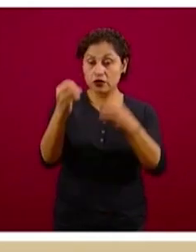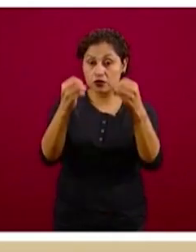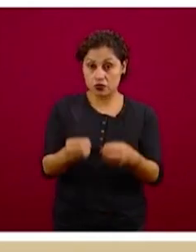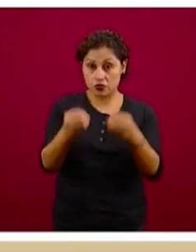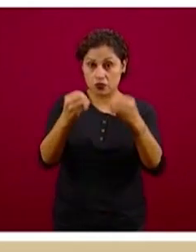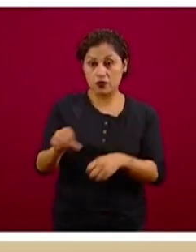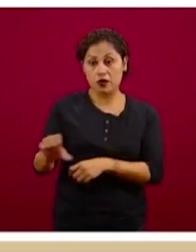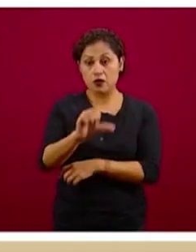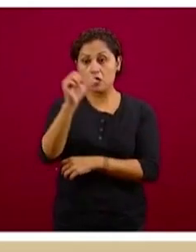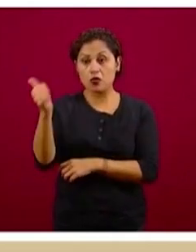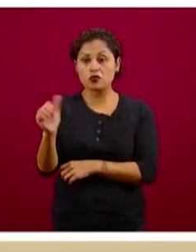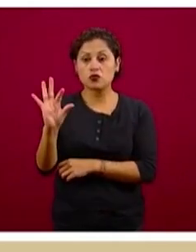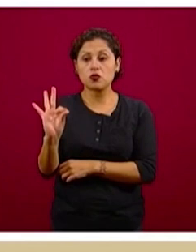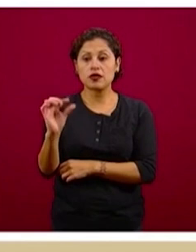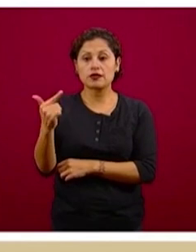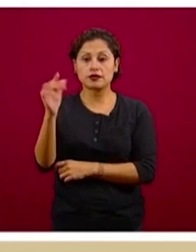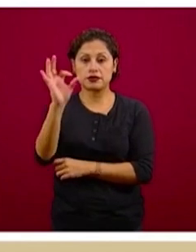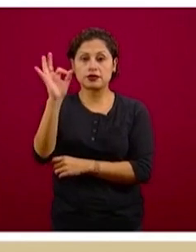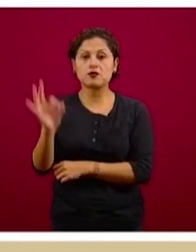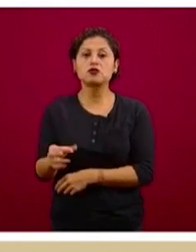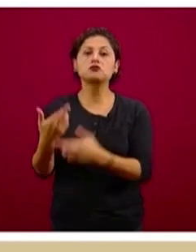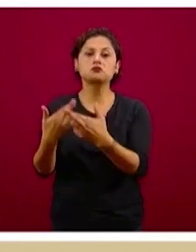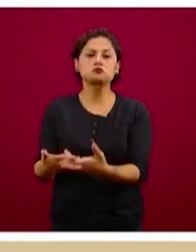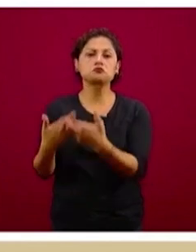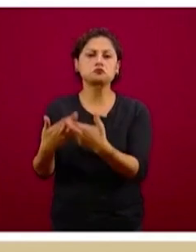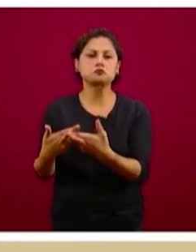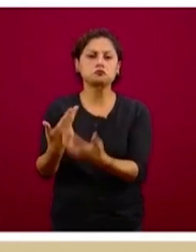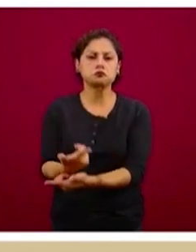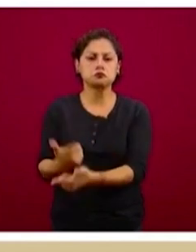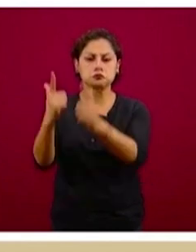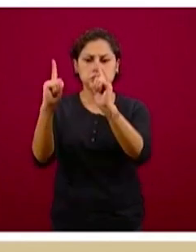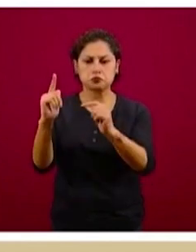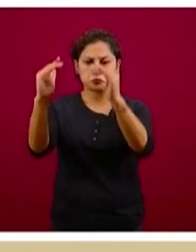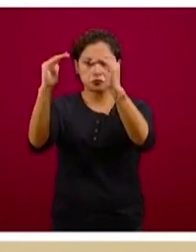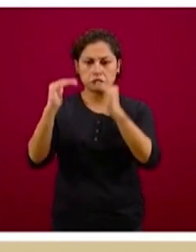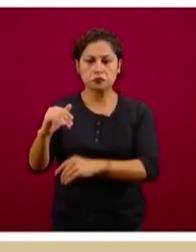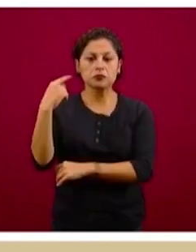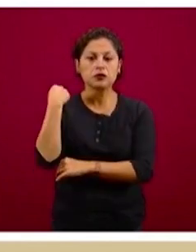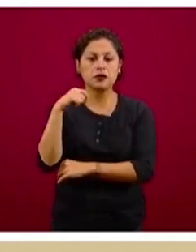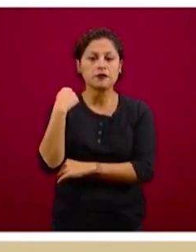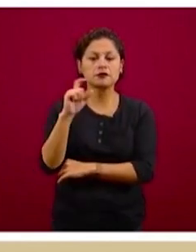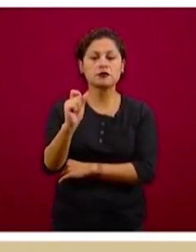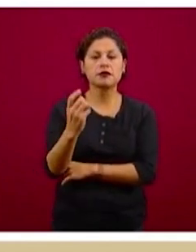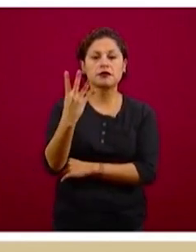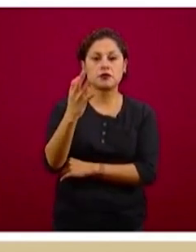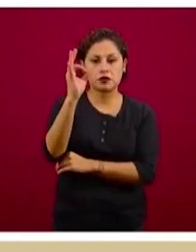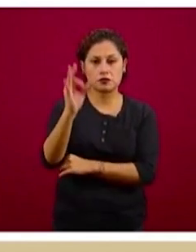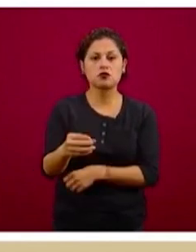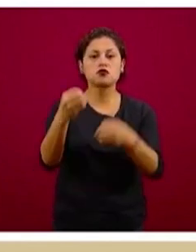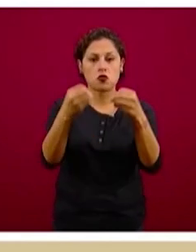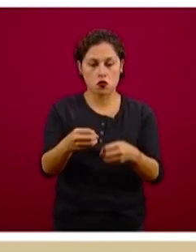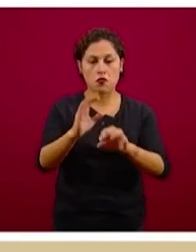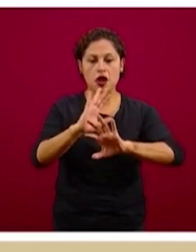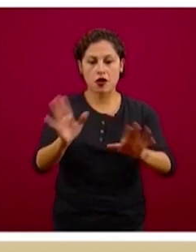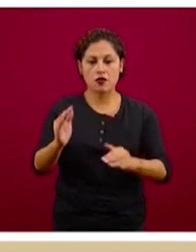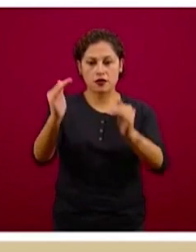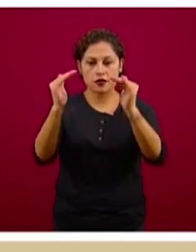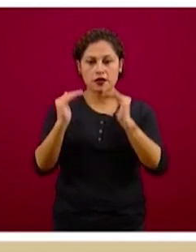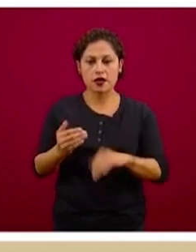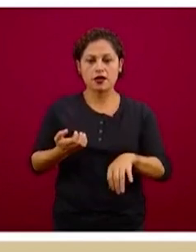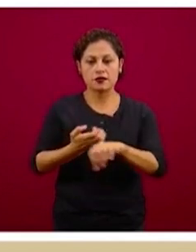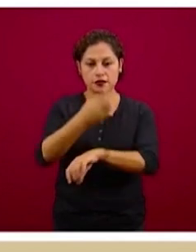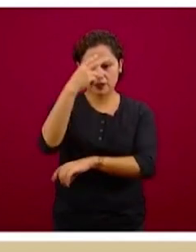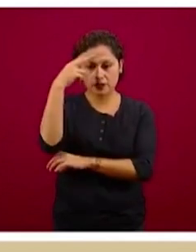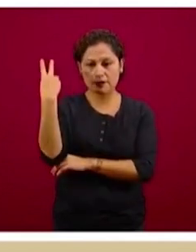todavía vacío. Ahí está Tabasco con 24 por ciento de ocupación, aquí está el Estado de México con 40 por ciento de